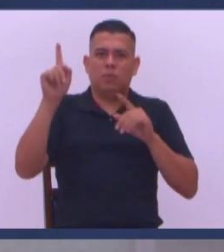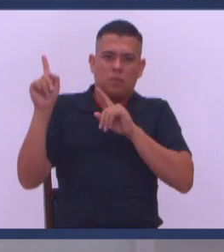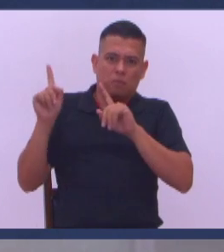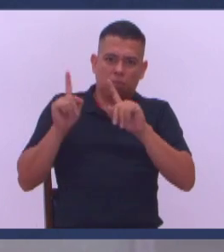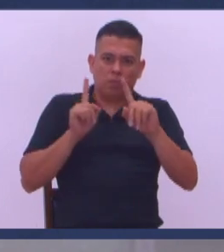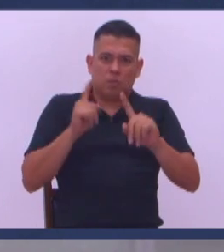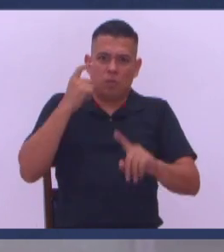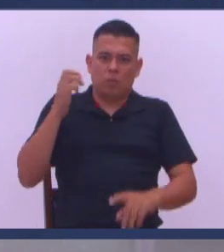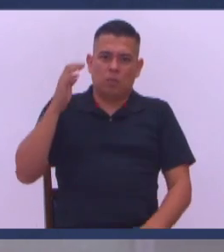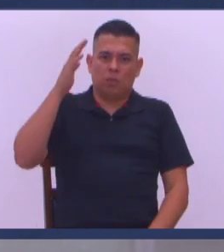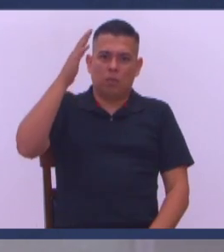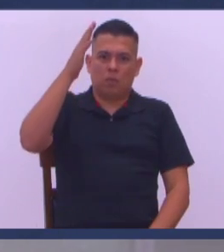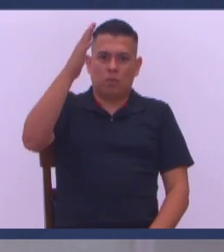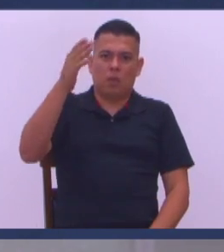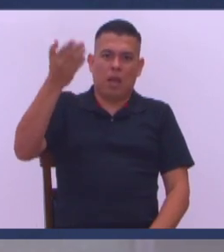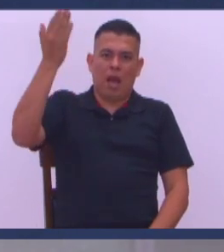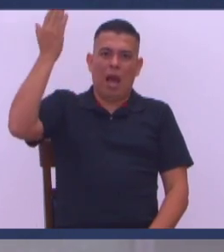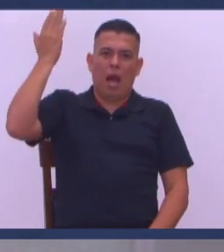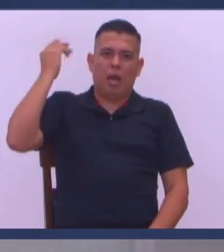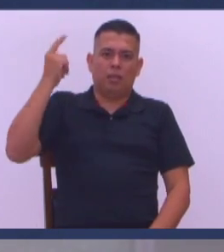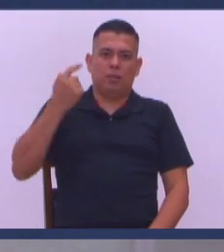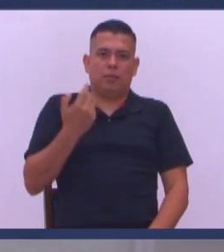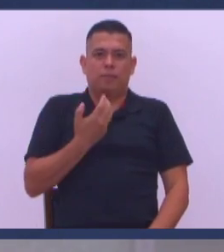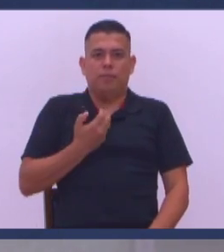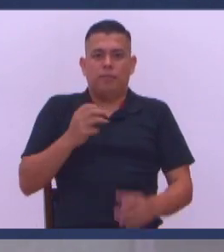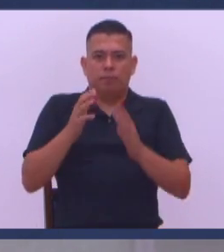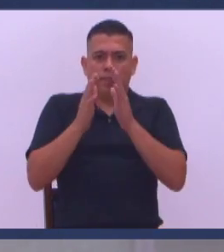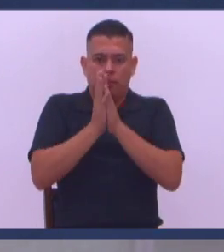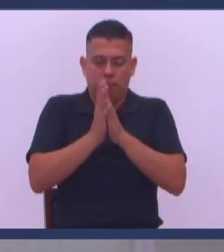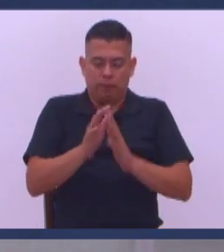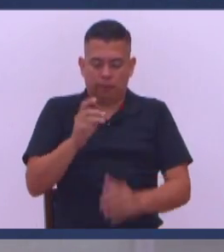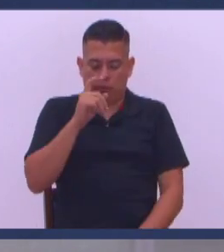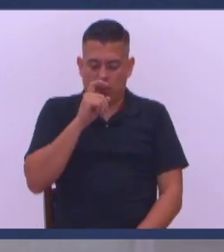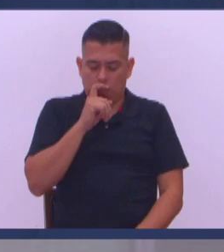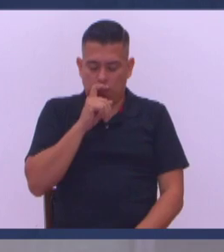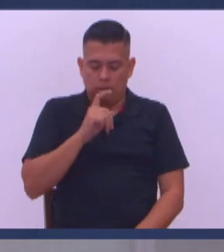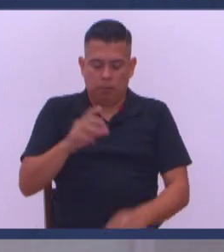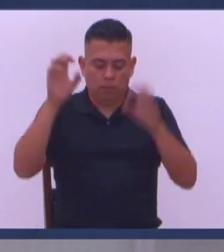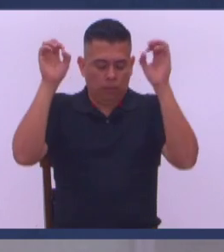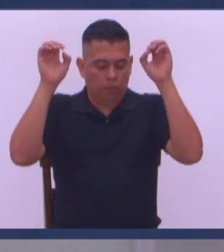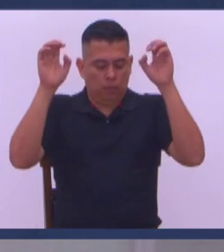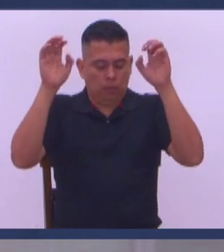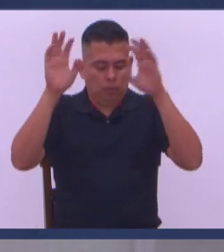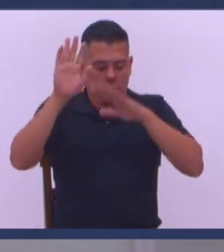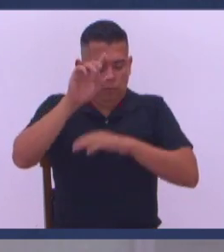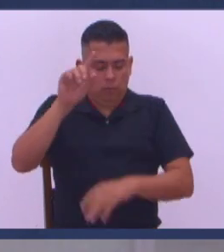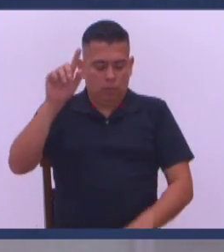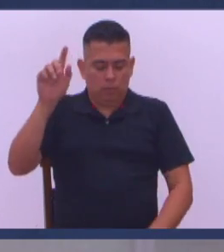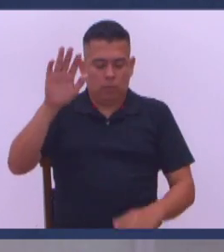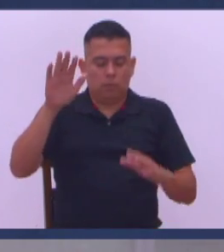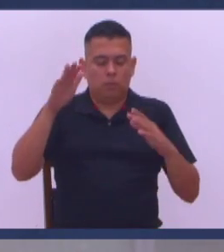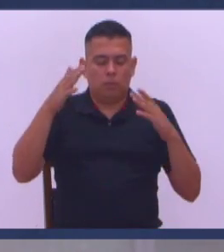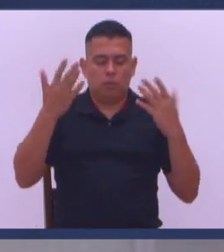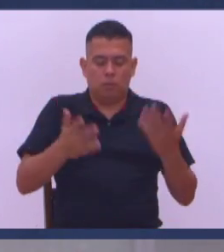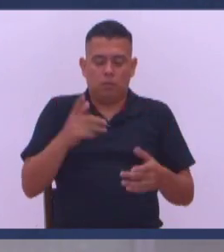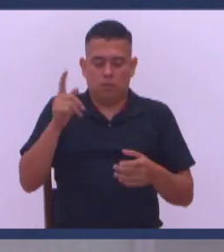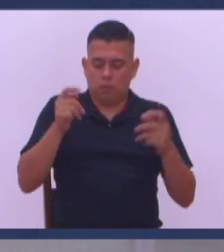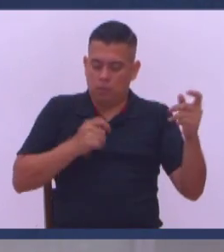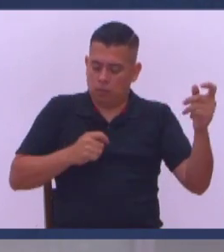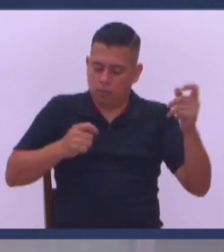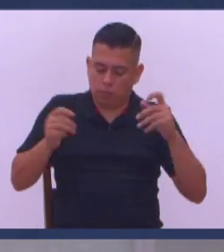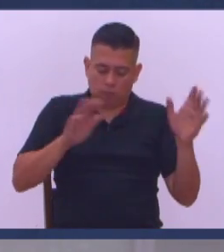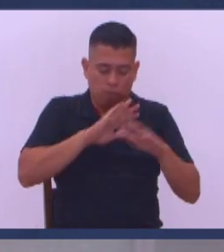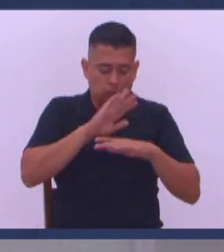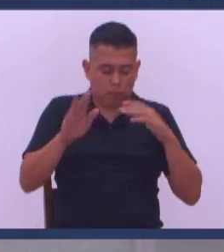persiguieron a los profetas Que fueron antes de vosotros Oremos al Señor Padre Bendito sea tu nombre Gracias por tu autoridad